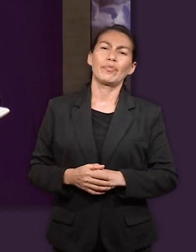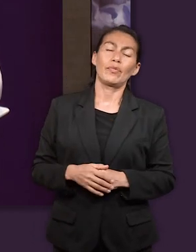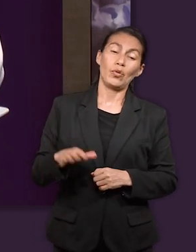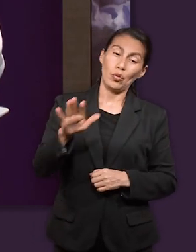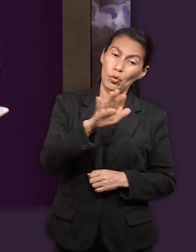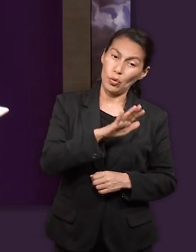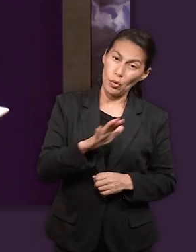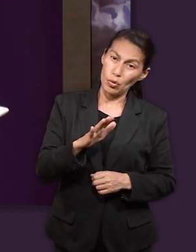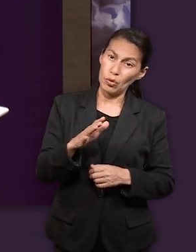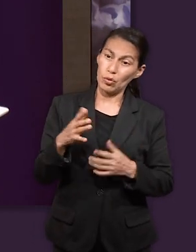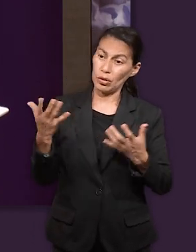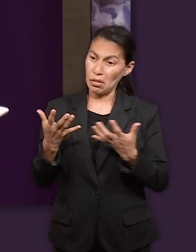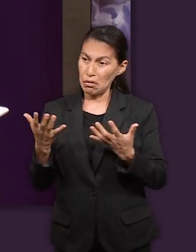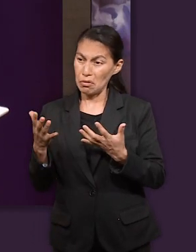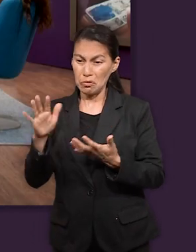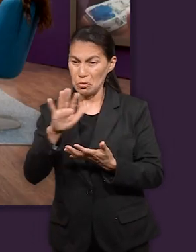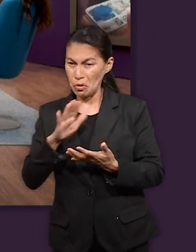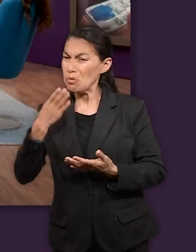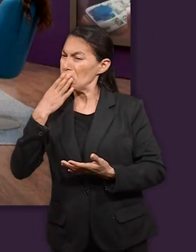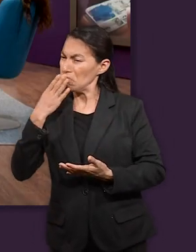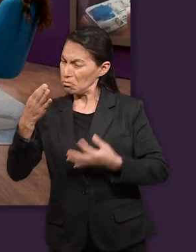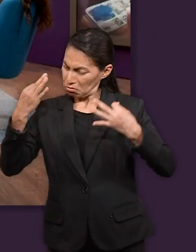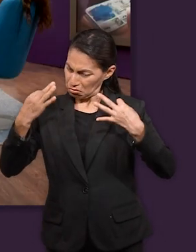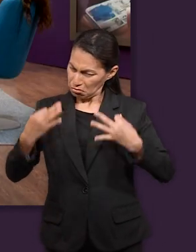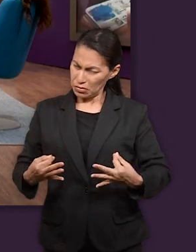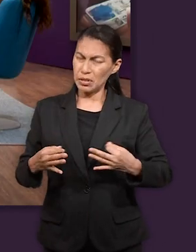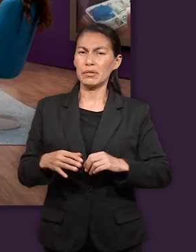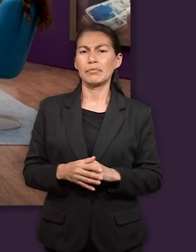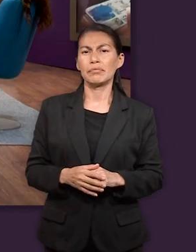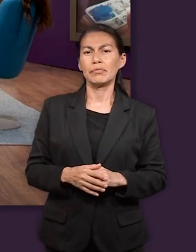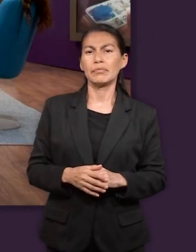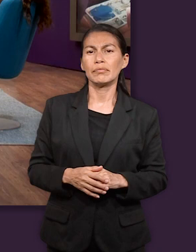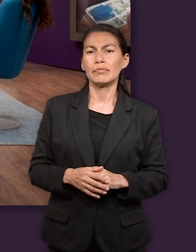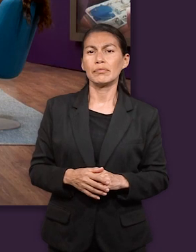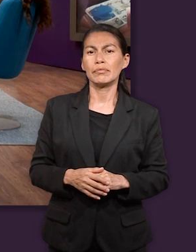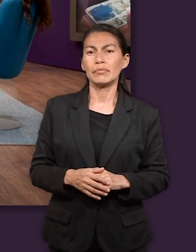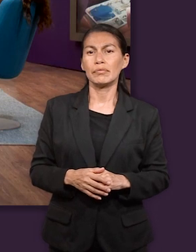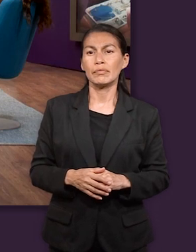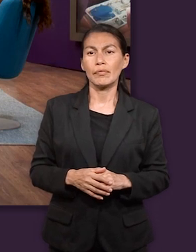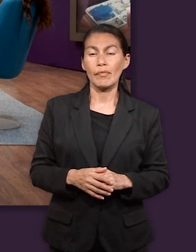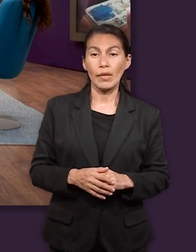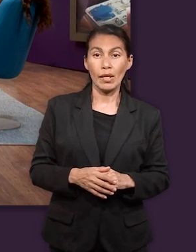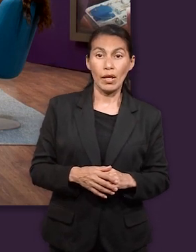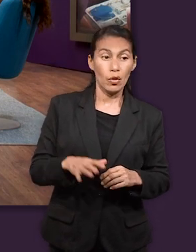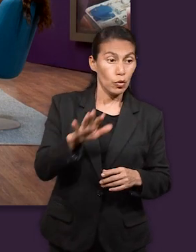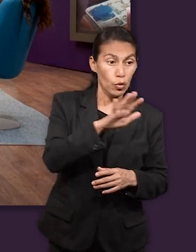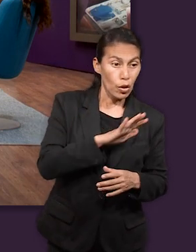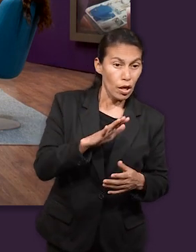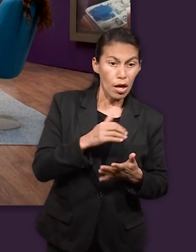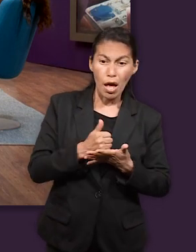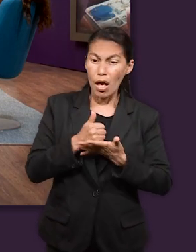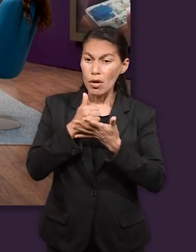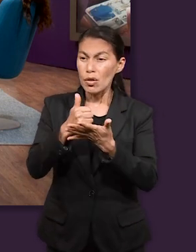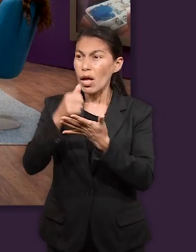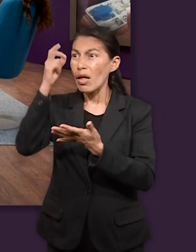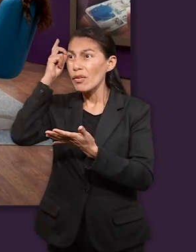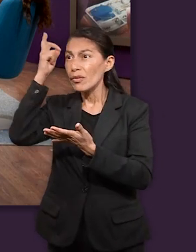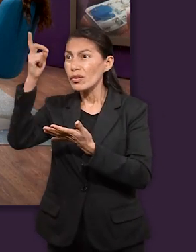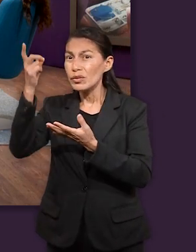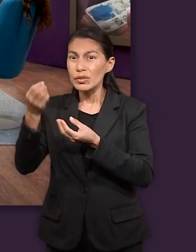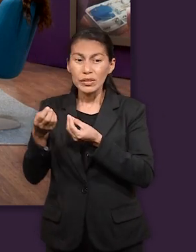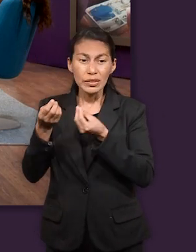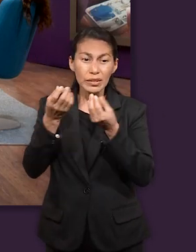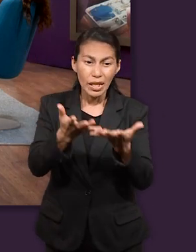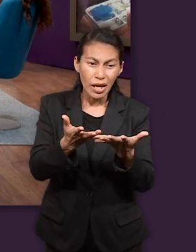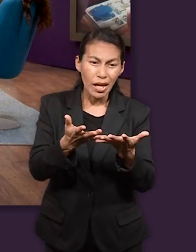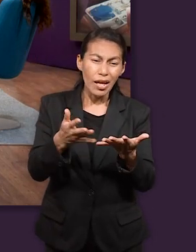de José para que las cosas siempre le ayudaran a su favor y sin mencionar que todas esas pequeñas ayudas